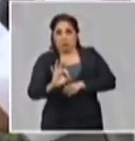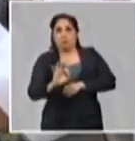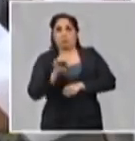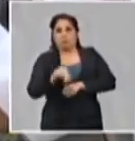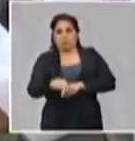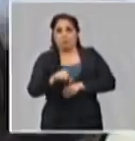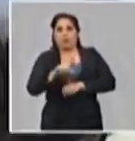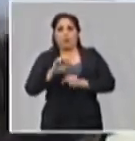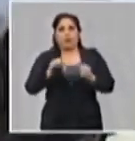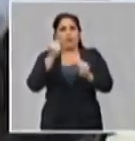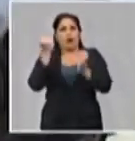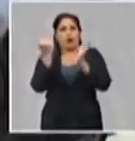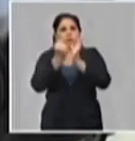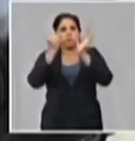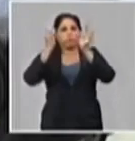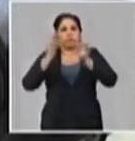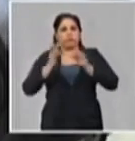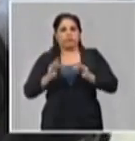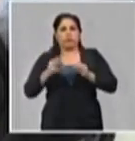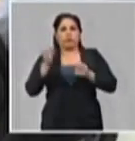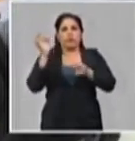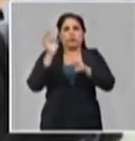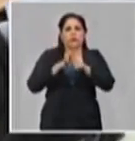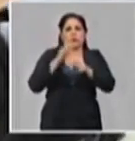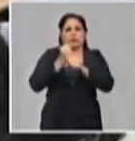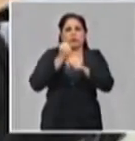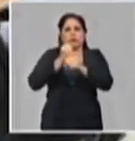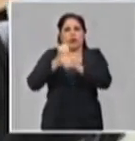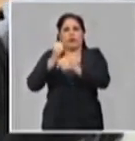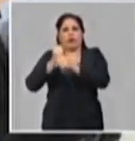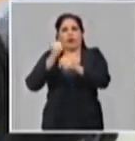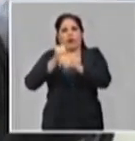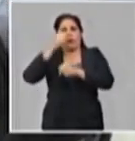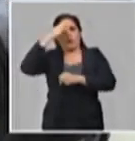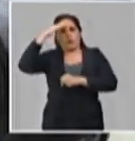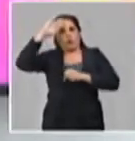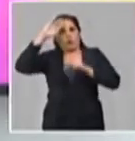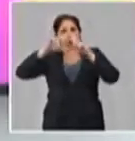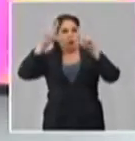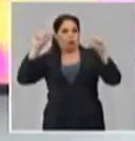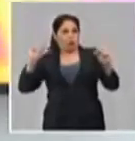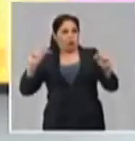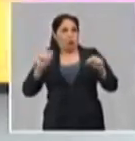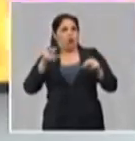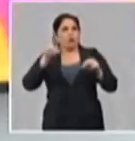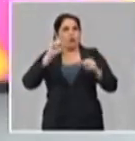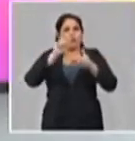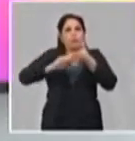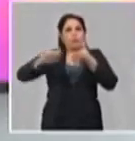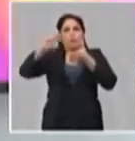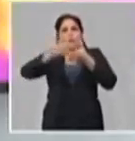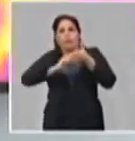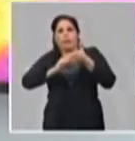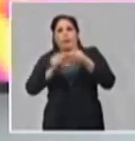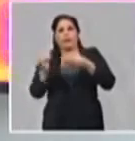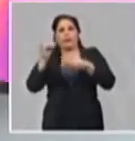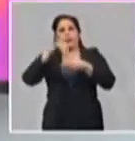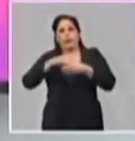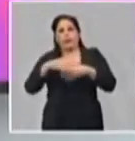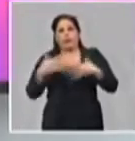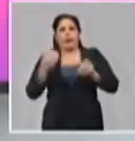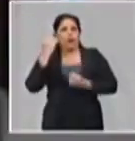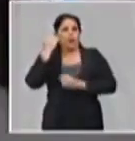aprobación, se comenzó a trabajar en todo el país, implementando este plan, incluyendo la